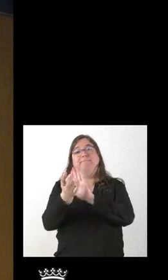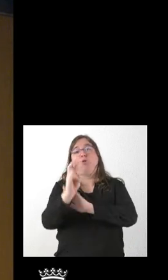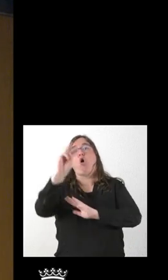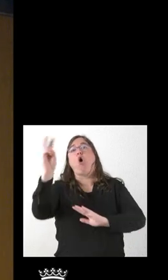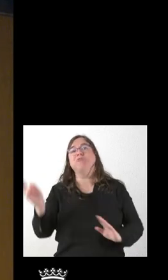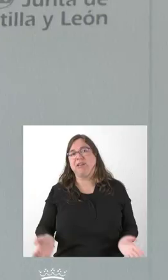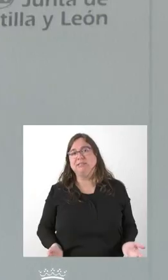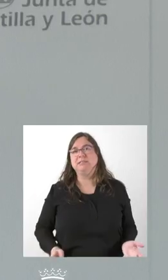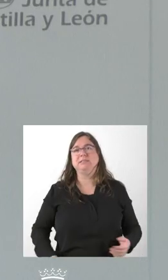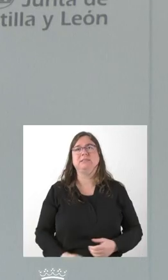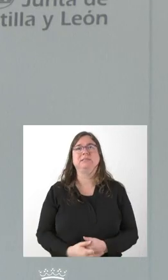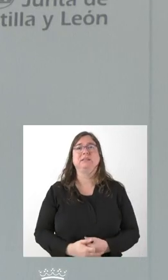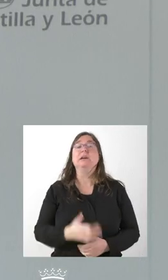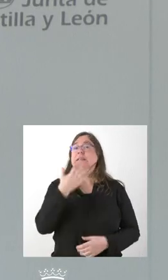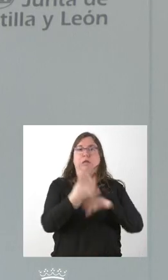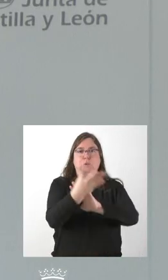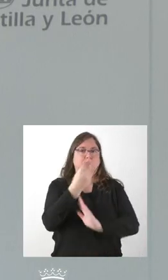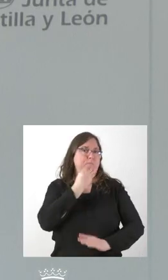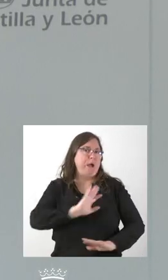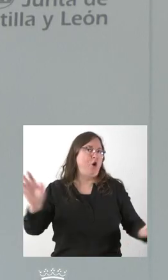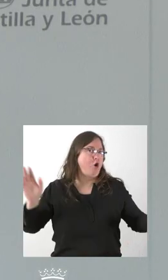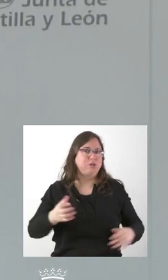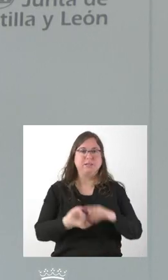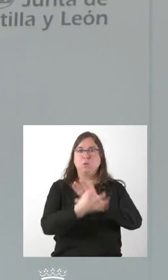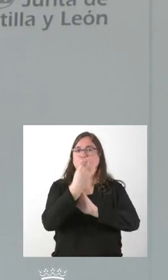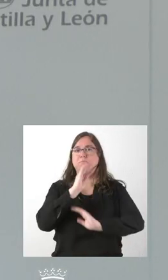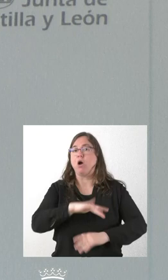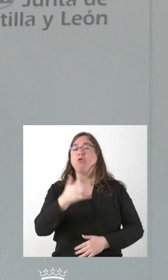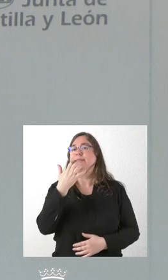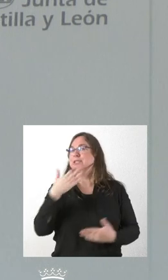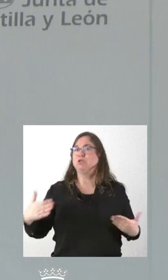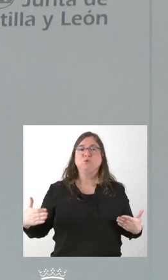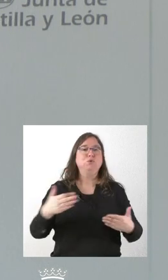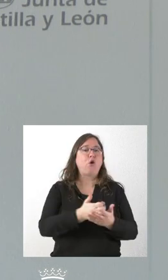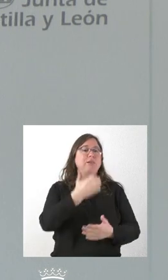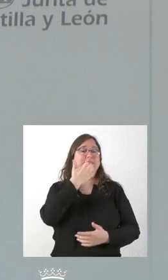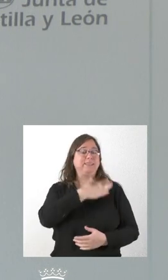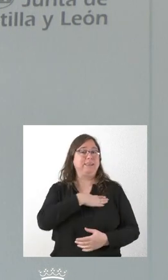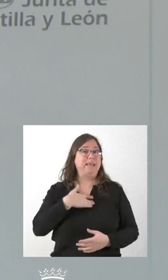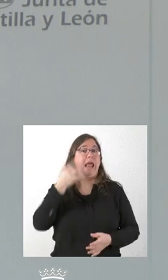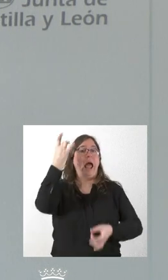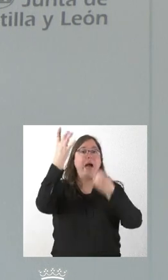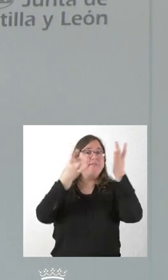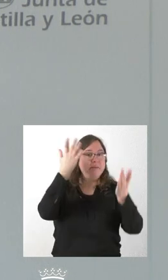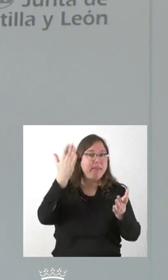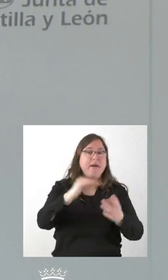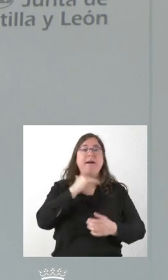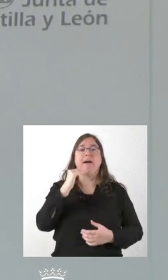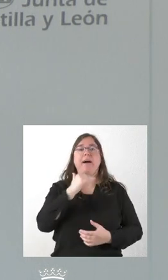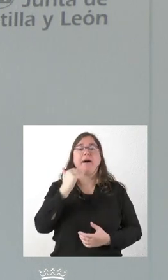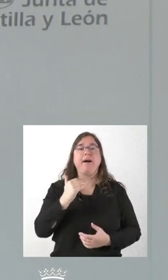sitios. Cuantas más surjan, mejor. Y, por tanto, todo aquel que quiera hacer cualquier actividad, que suponga